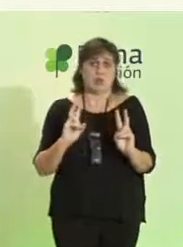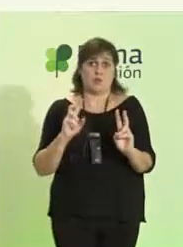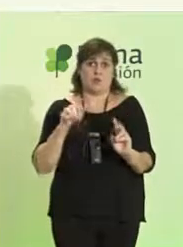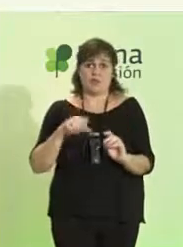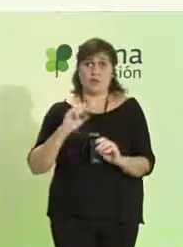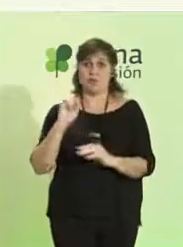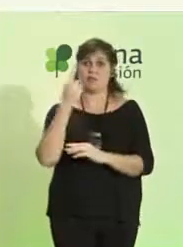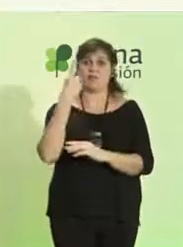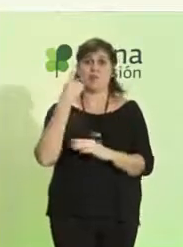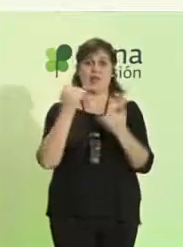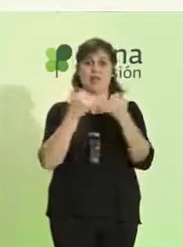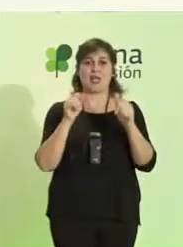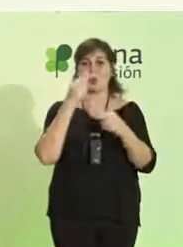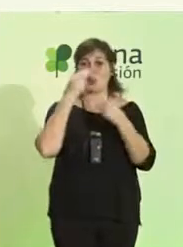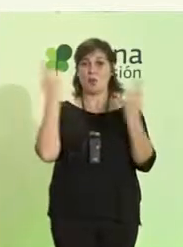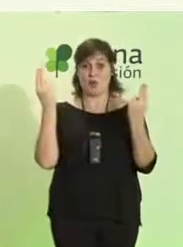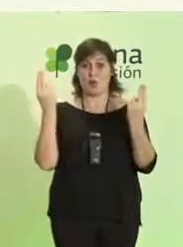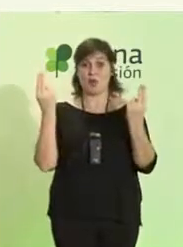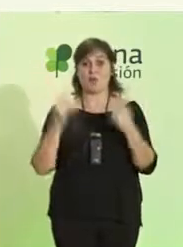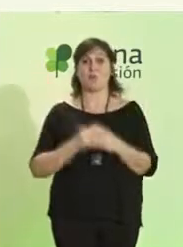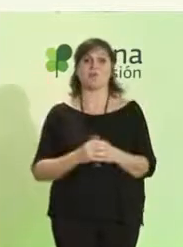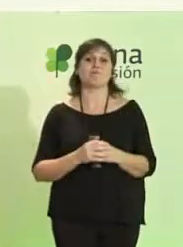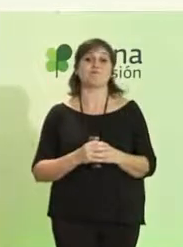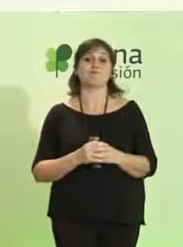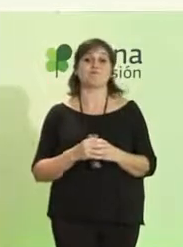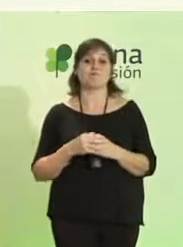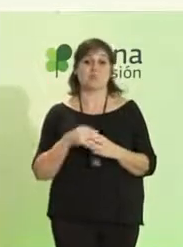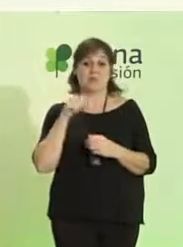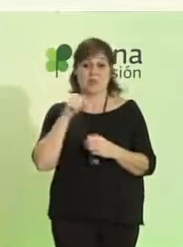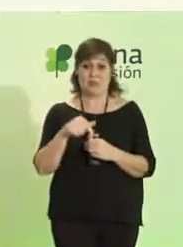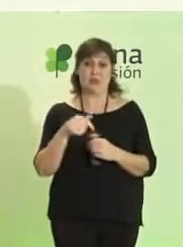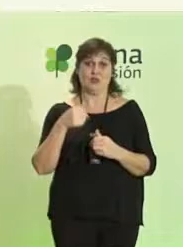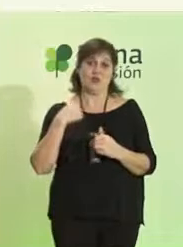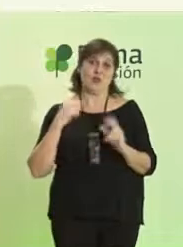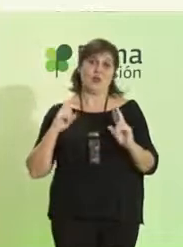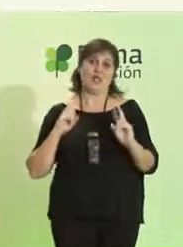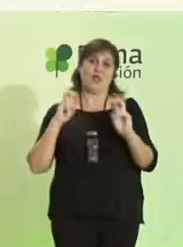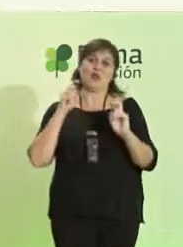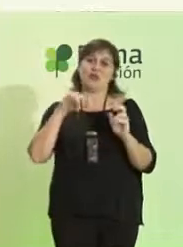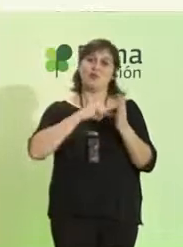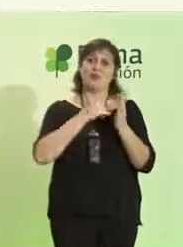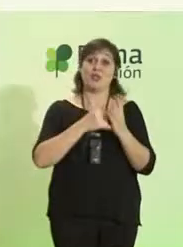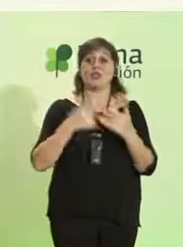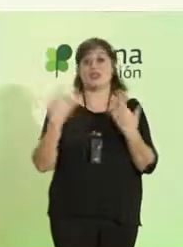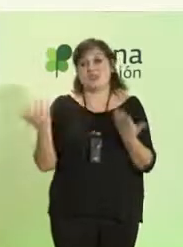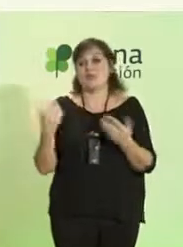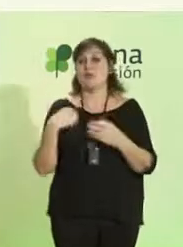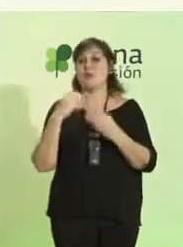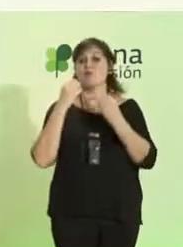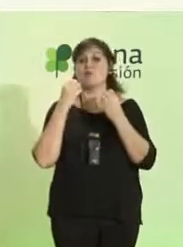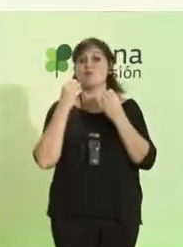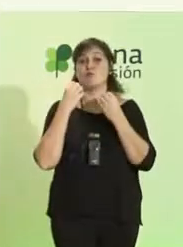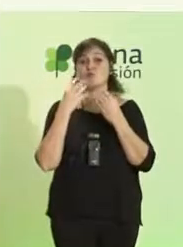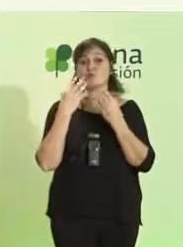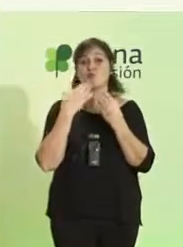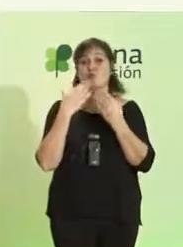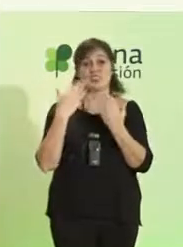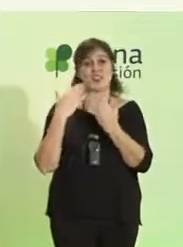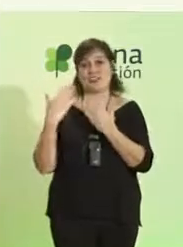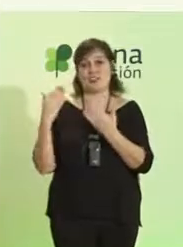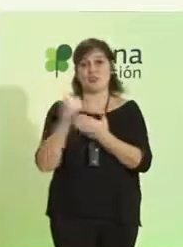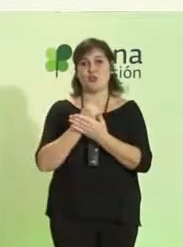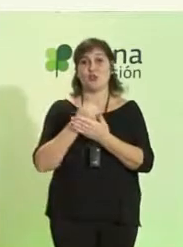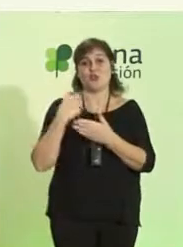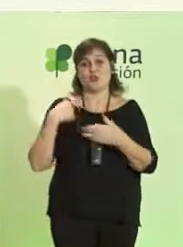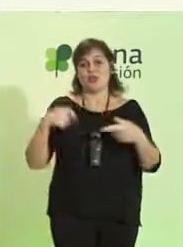este es el primer acto público con el que inicio ese proyecto. Así que, muchas gracias a todos y esa es mi